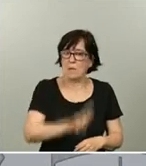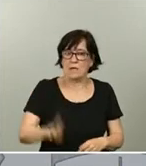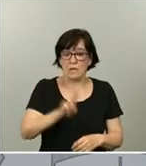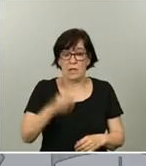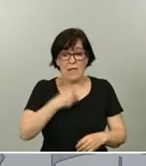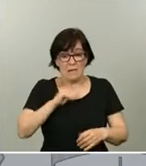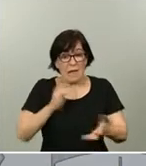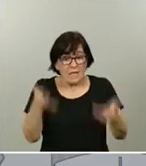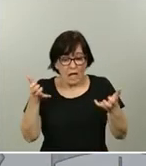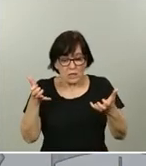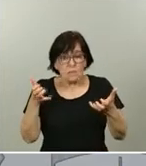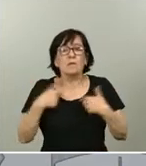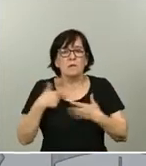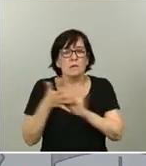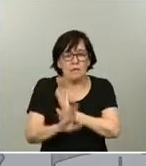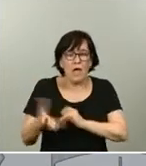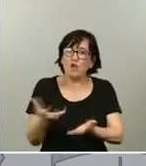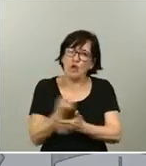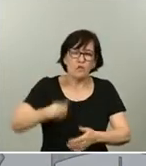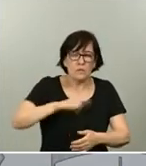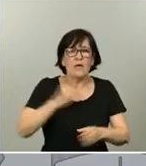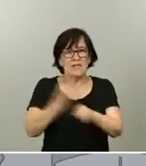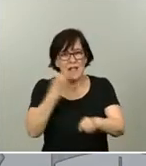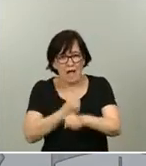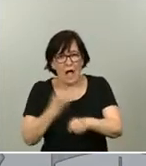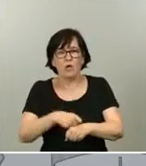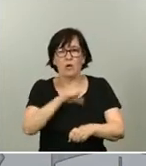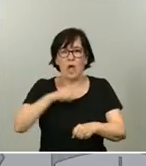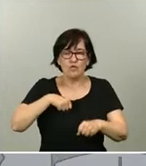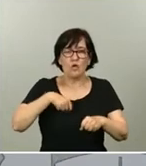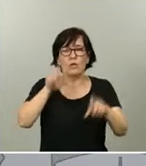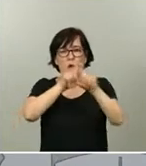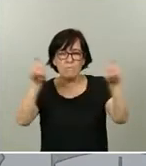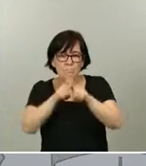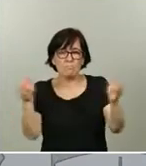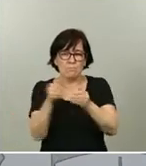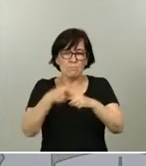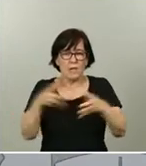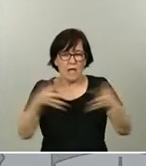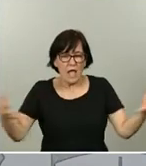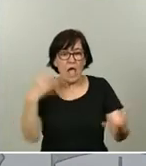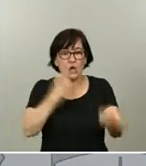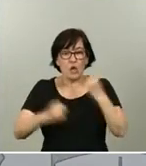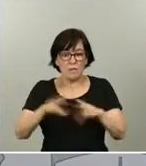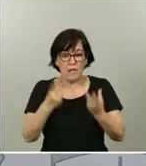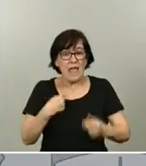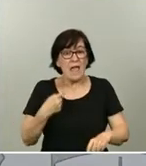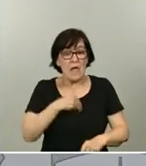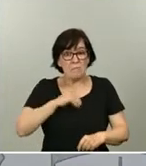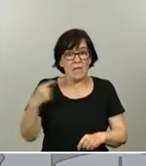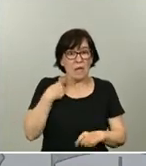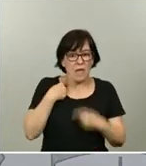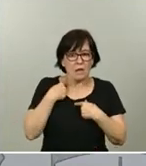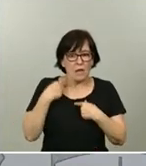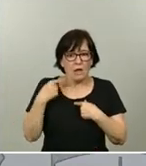todos ganamos, trabajadores, autónomos, grandes, pequeñas empresas, economía social. Si España pierde, no solo pierde el gobierno de España, todos